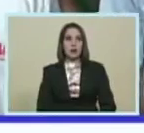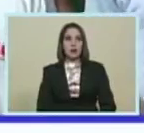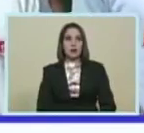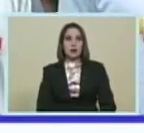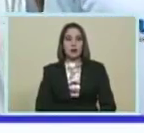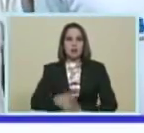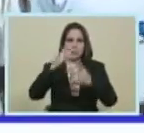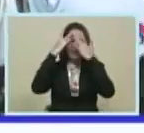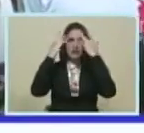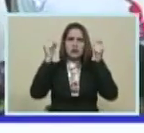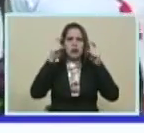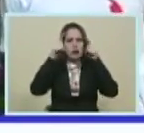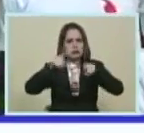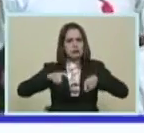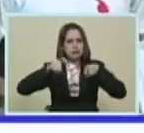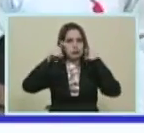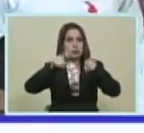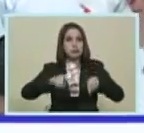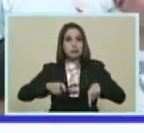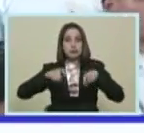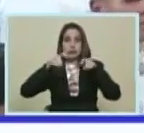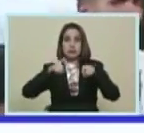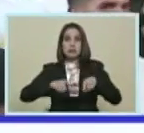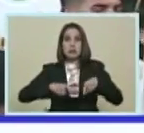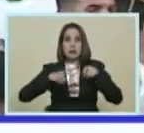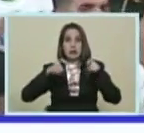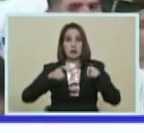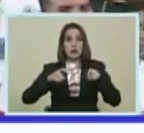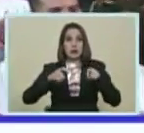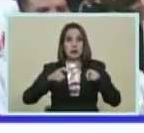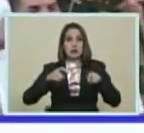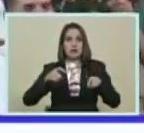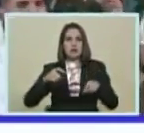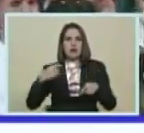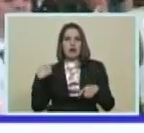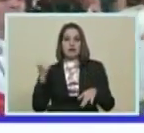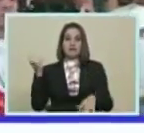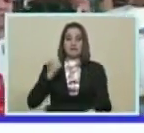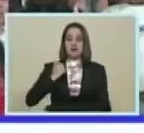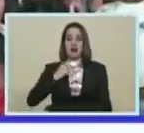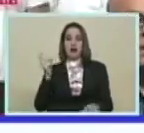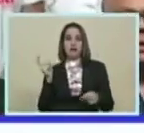Profesional Agrónomo Que hace Viviendo en Chacao